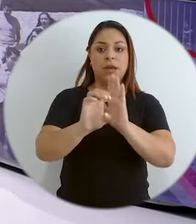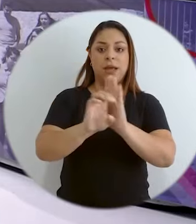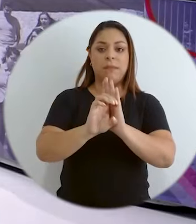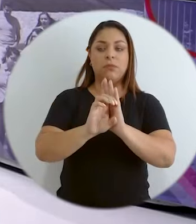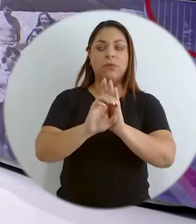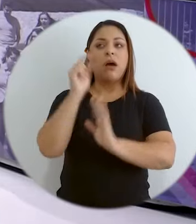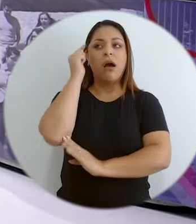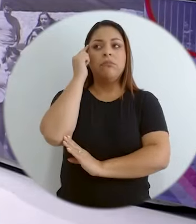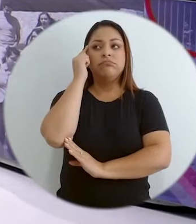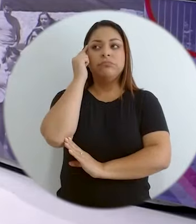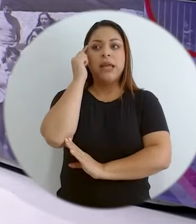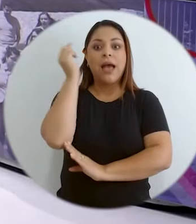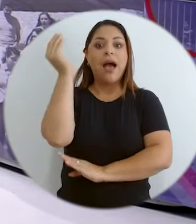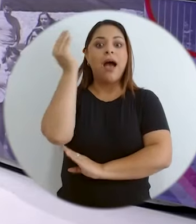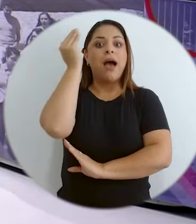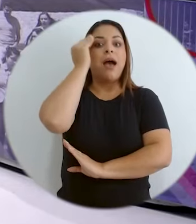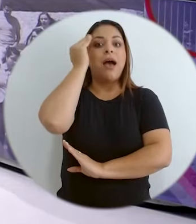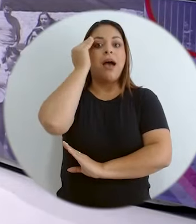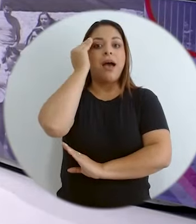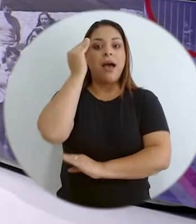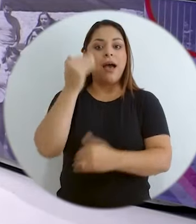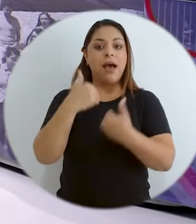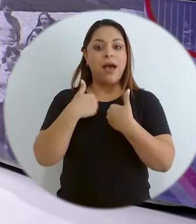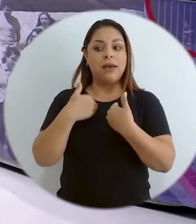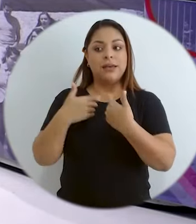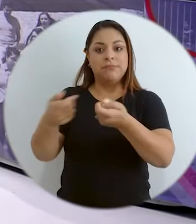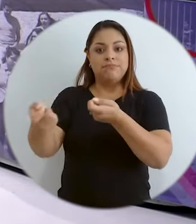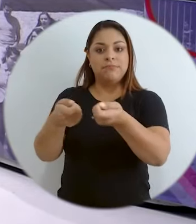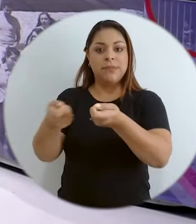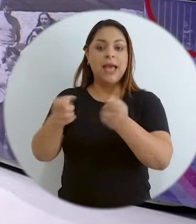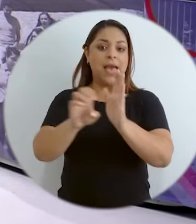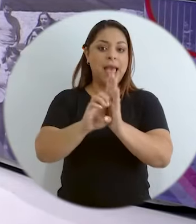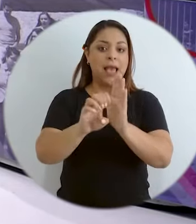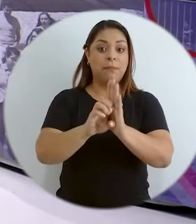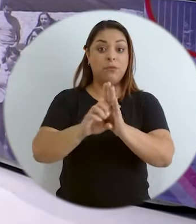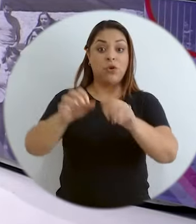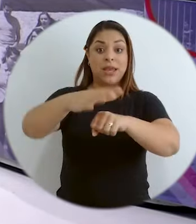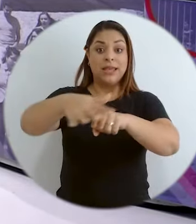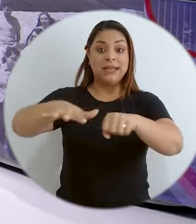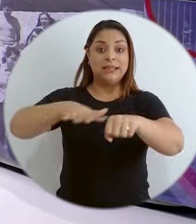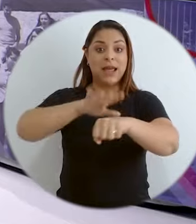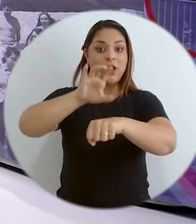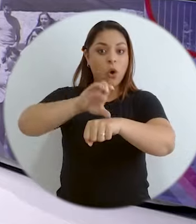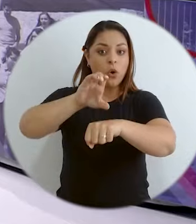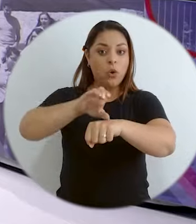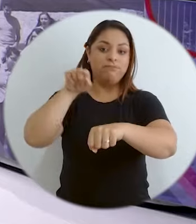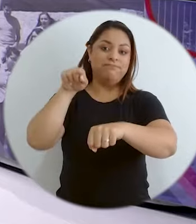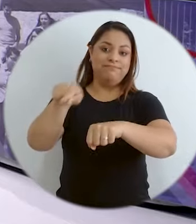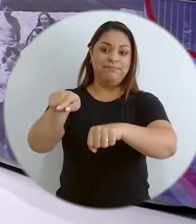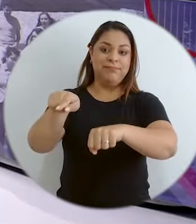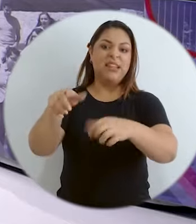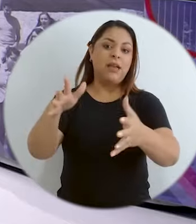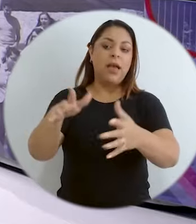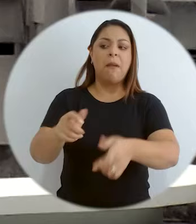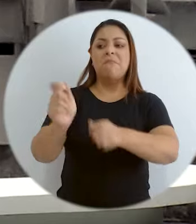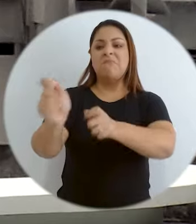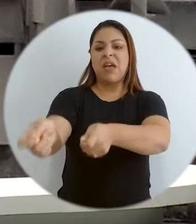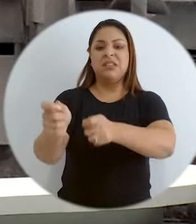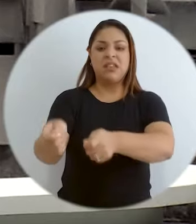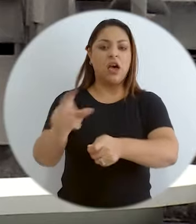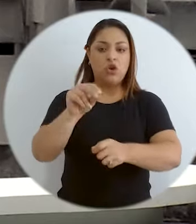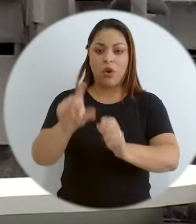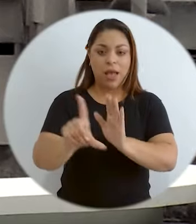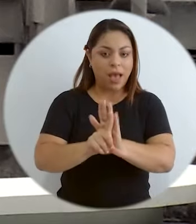capacidades que tenemos en el manejo de un sitio tan importante como lo es la Isla del Coco. Pensando en la pesca ilegal,